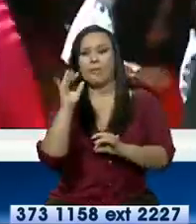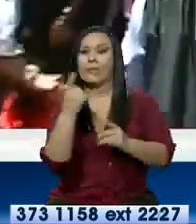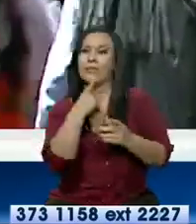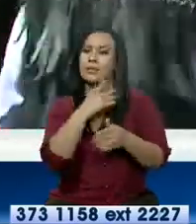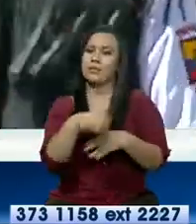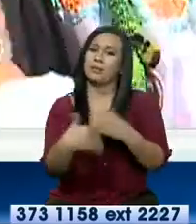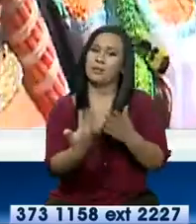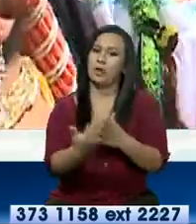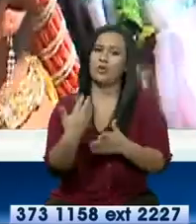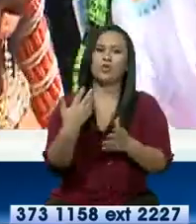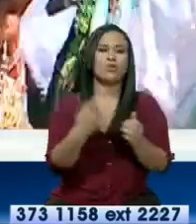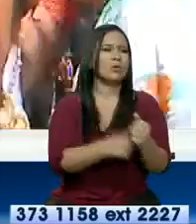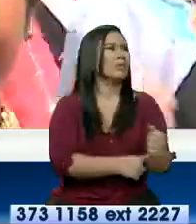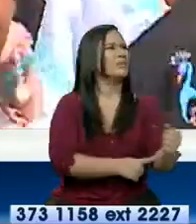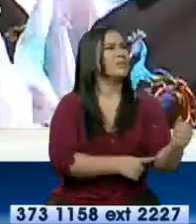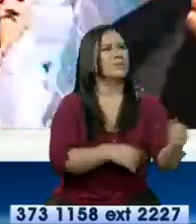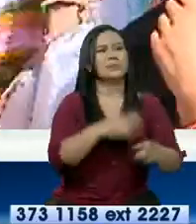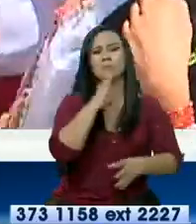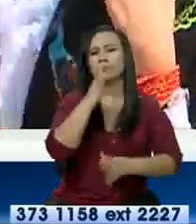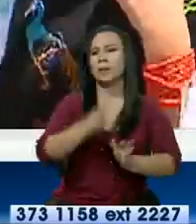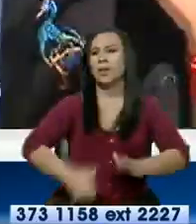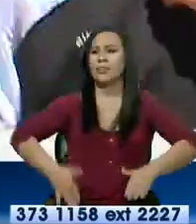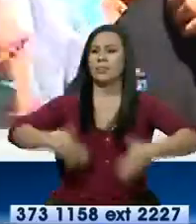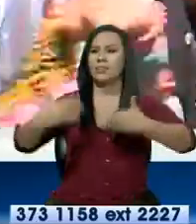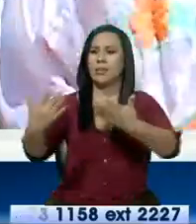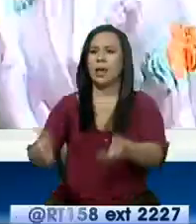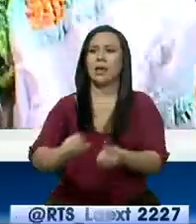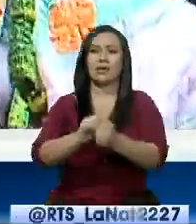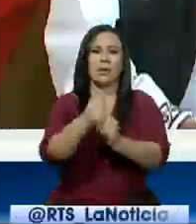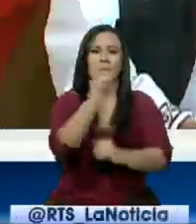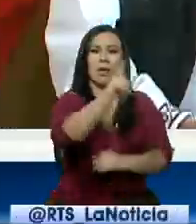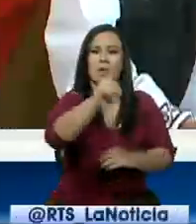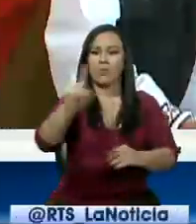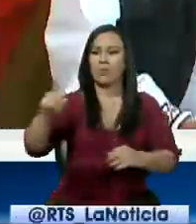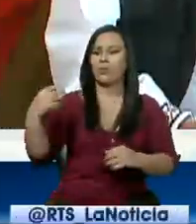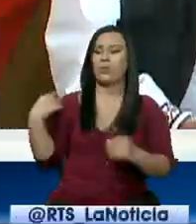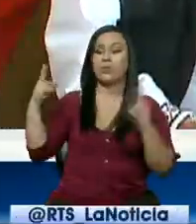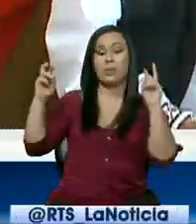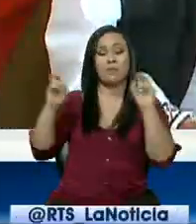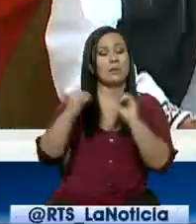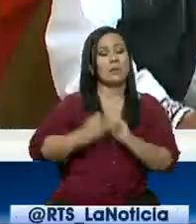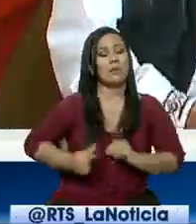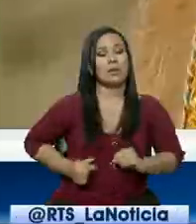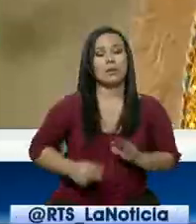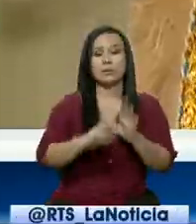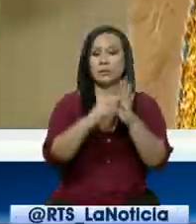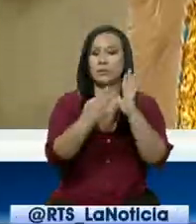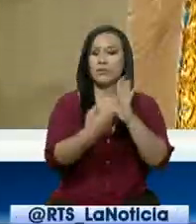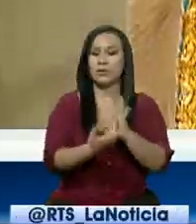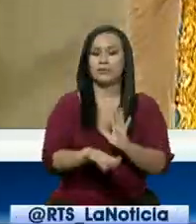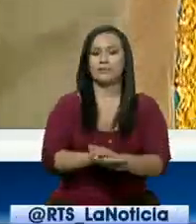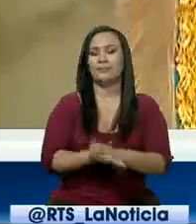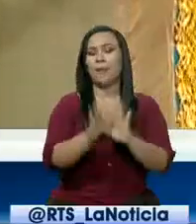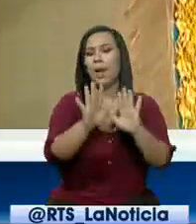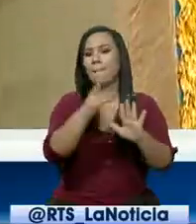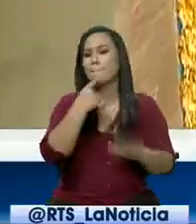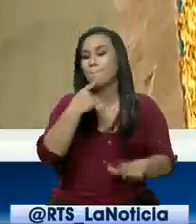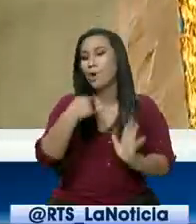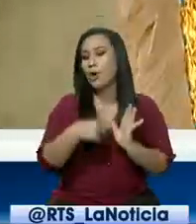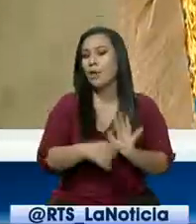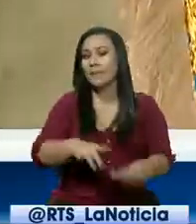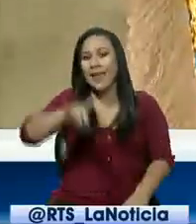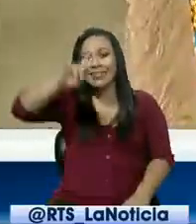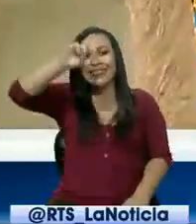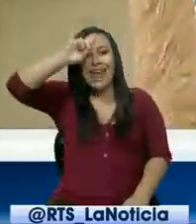los rituales y ceremoniales propios. Cada uno con su contenido y significado. Digamos, en el Diabluma, por ejemplo,